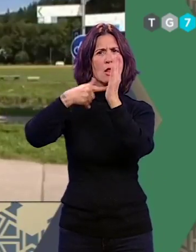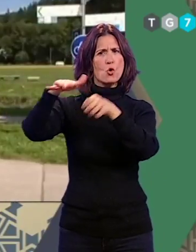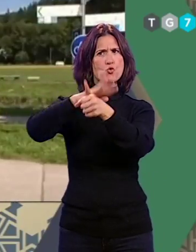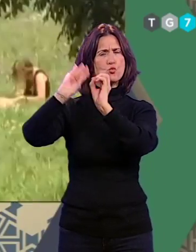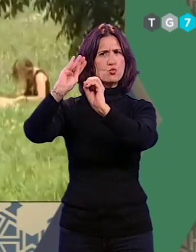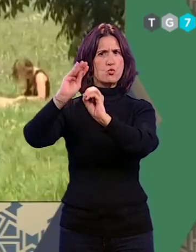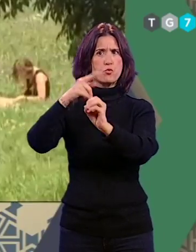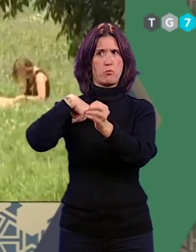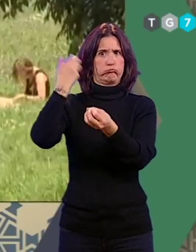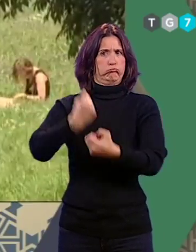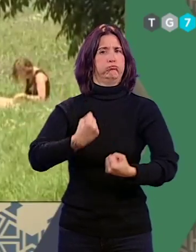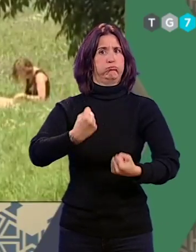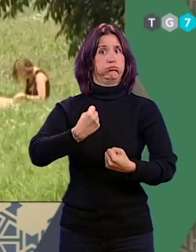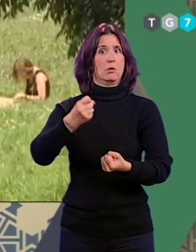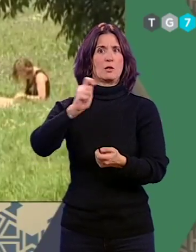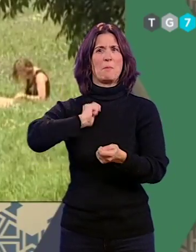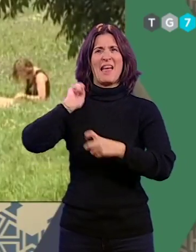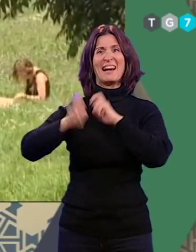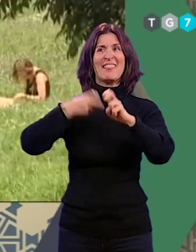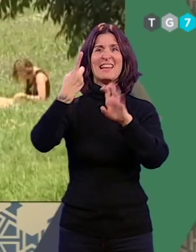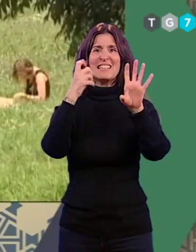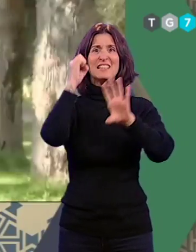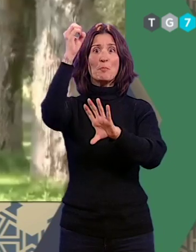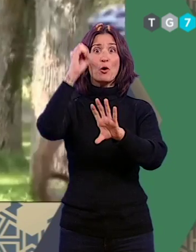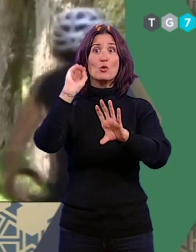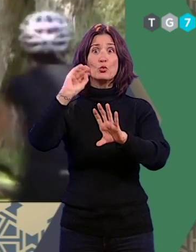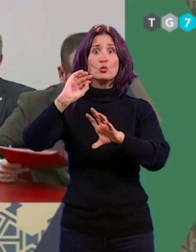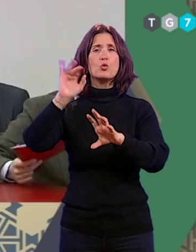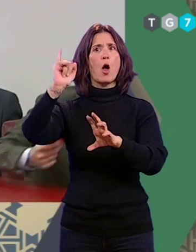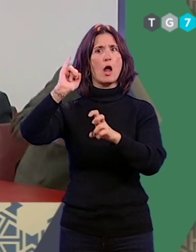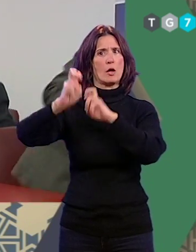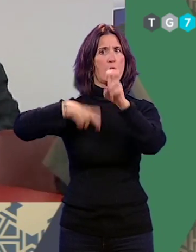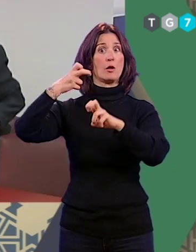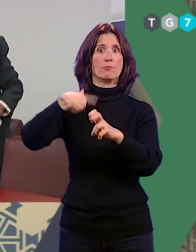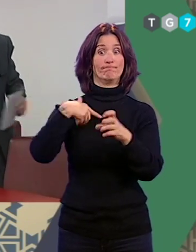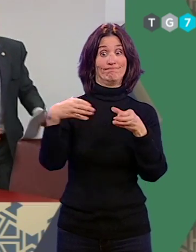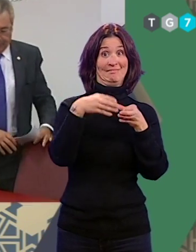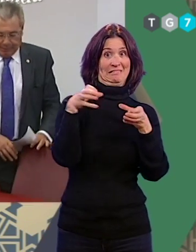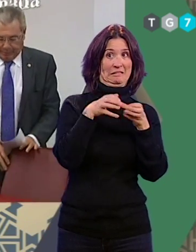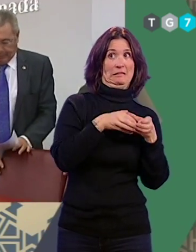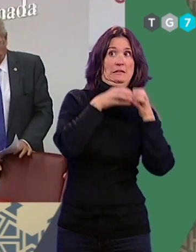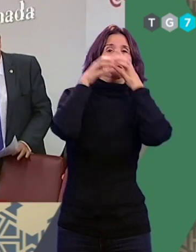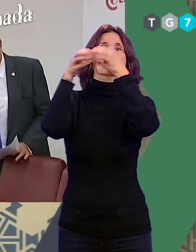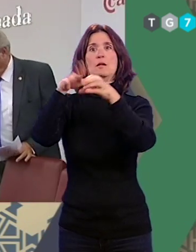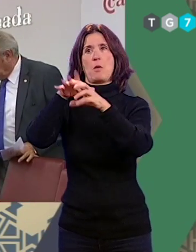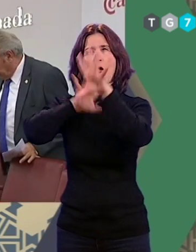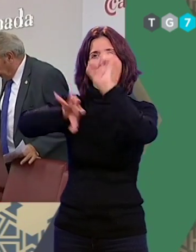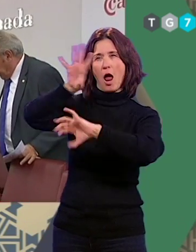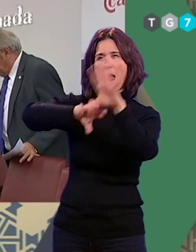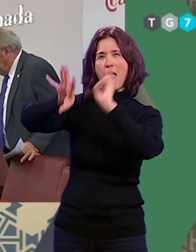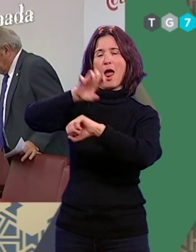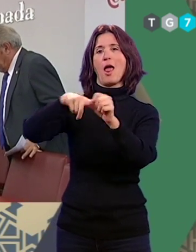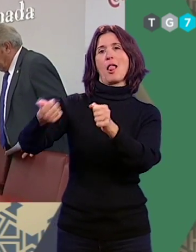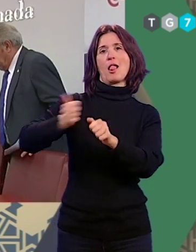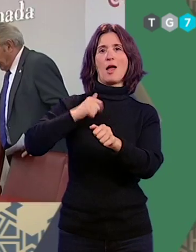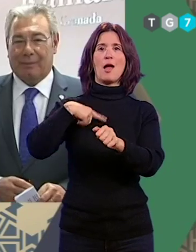cambio climático pues recicla el 60% de sus residuos. La expedición granadina aprovechará para estar presente en la Feria Internacional